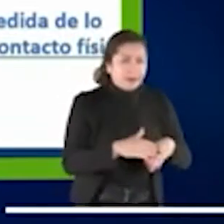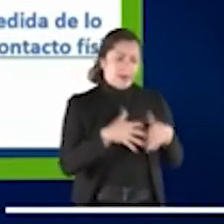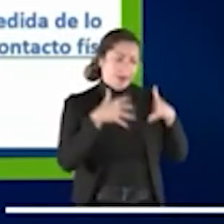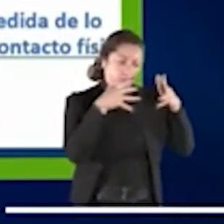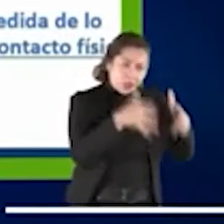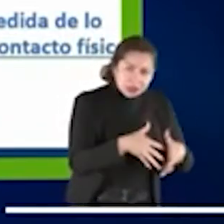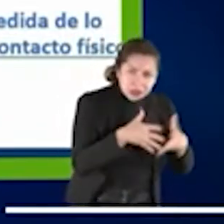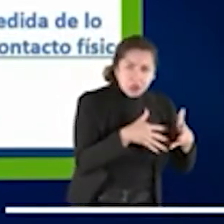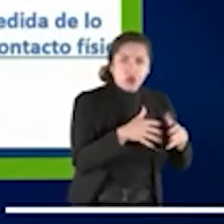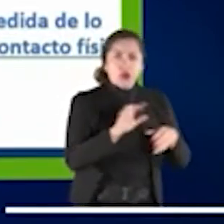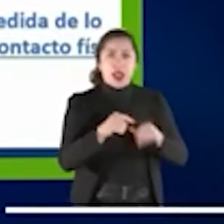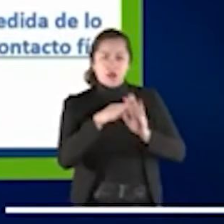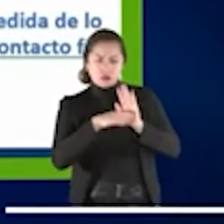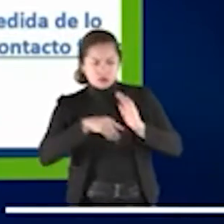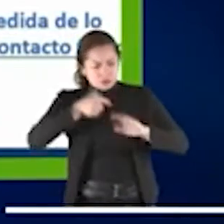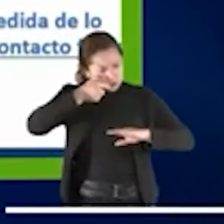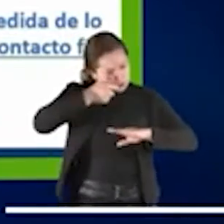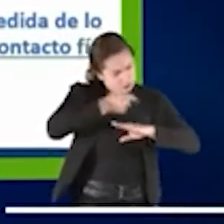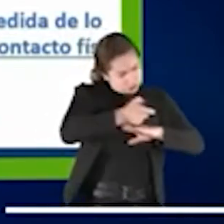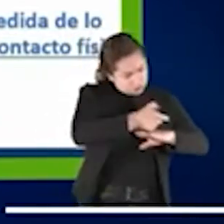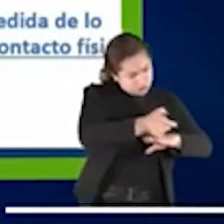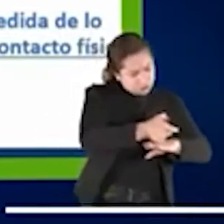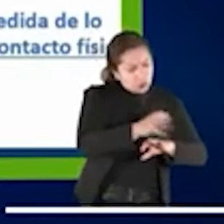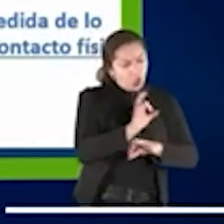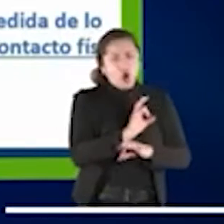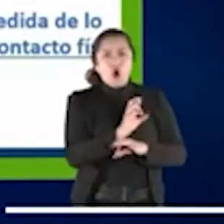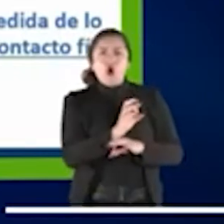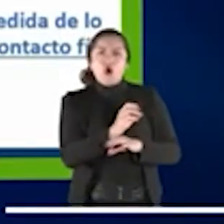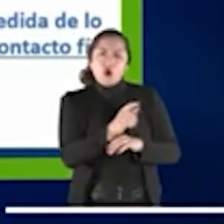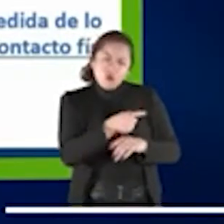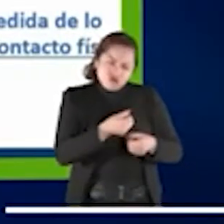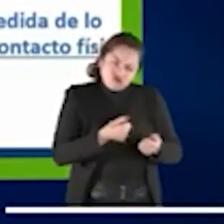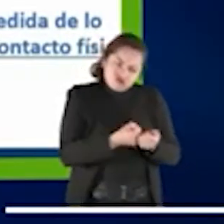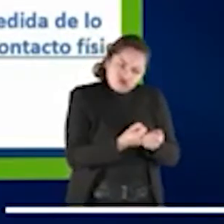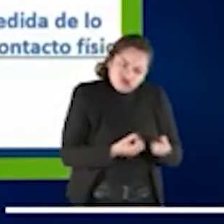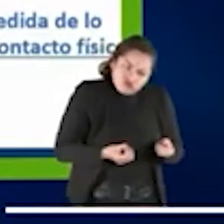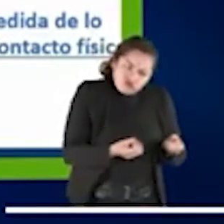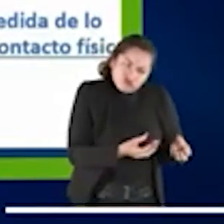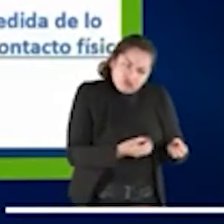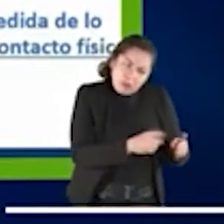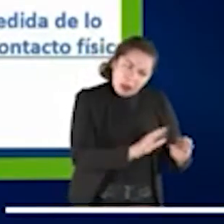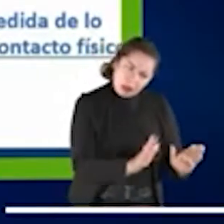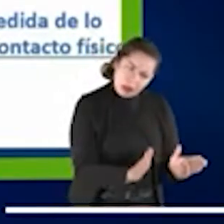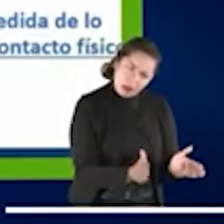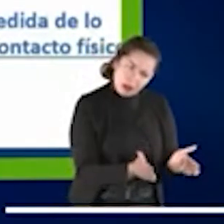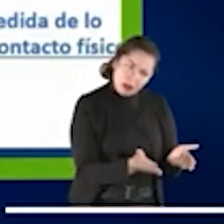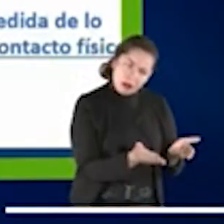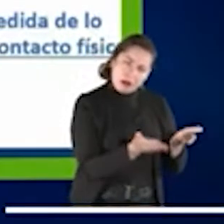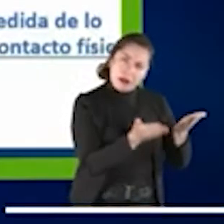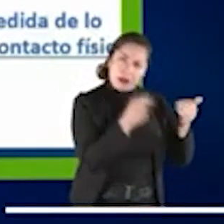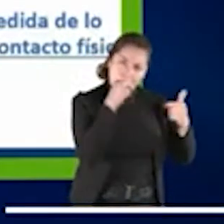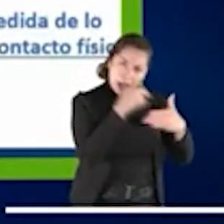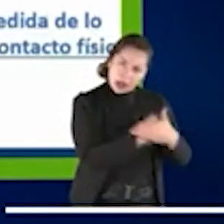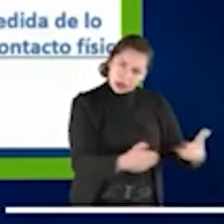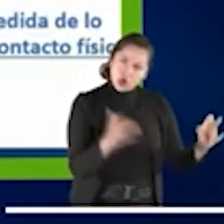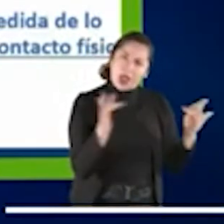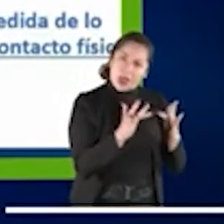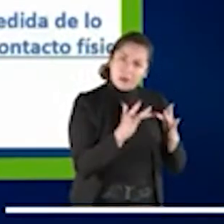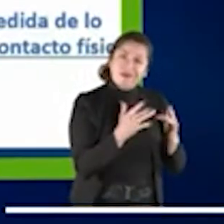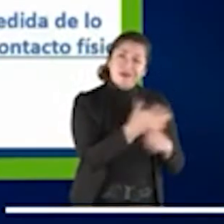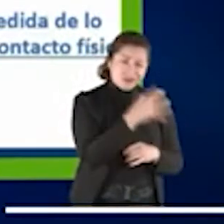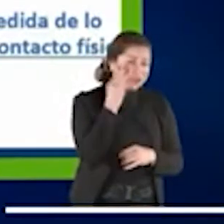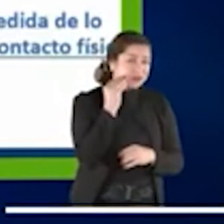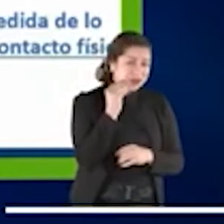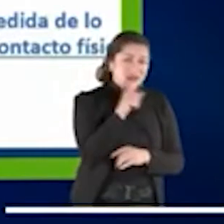medidas de supervisión o medidas de justicia restaurativa, como se ve en muchos países. En cuanto